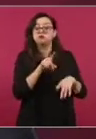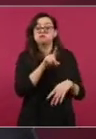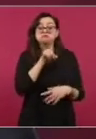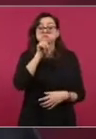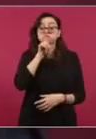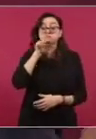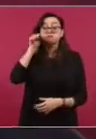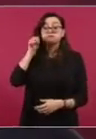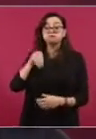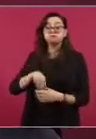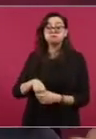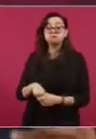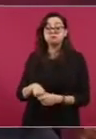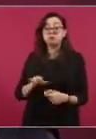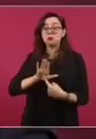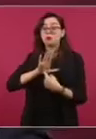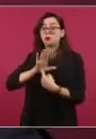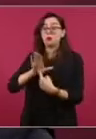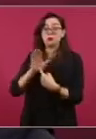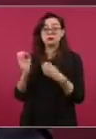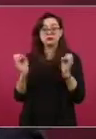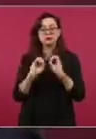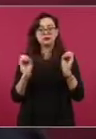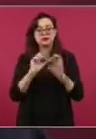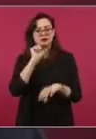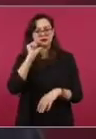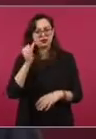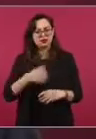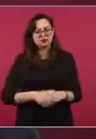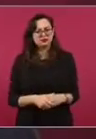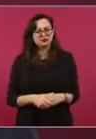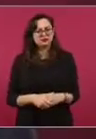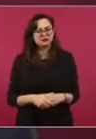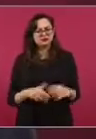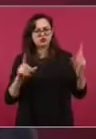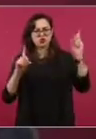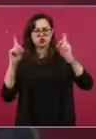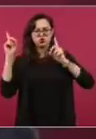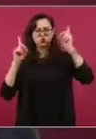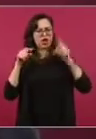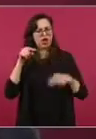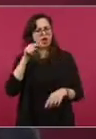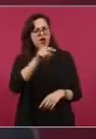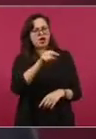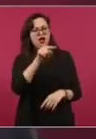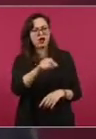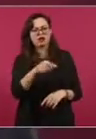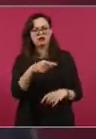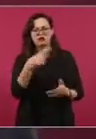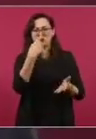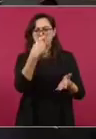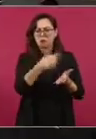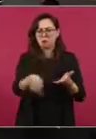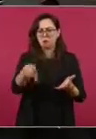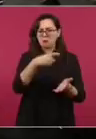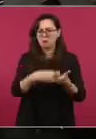¿Y de dónde tanto dinero para casas,